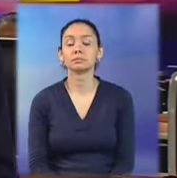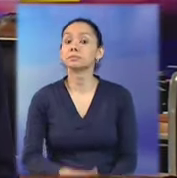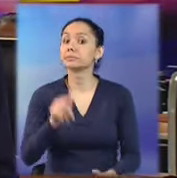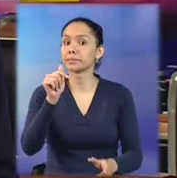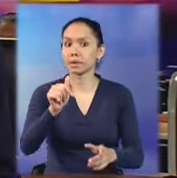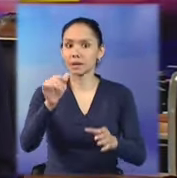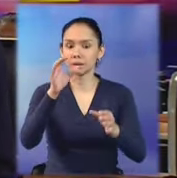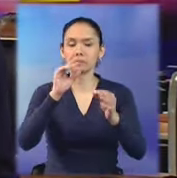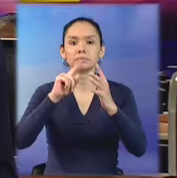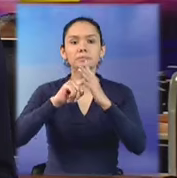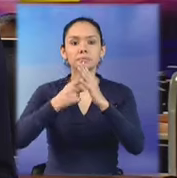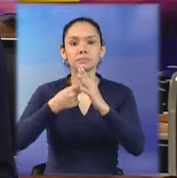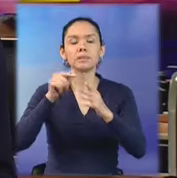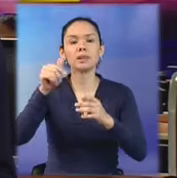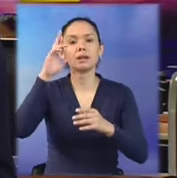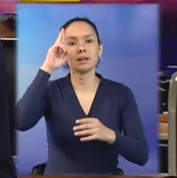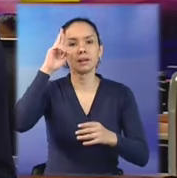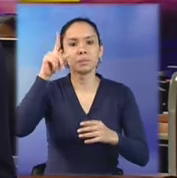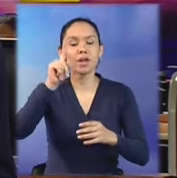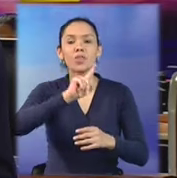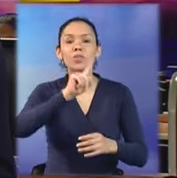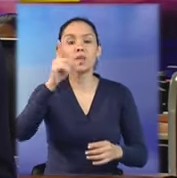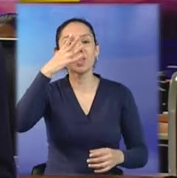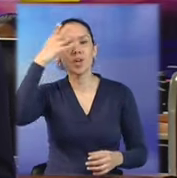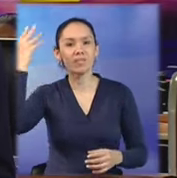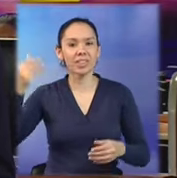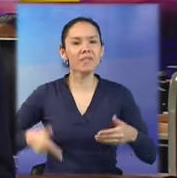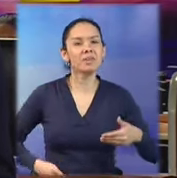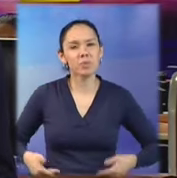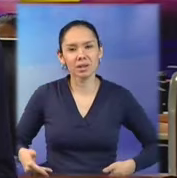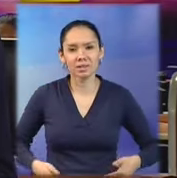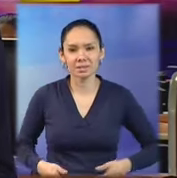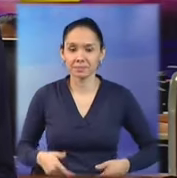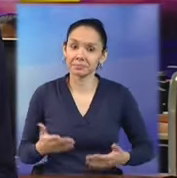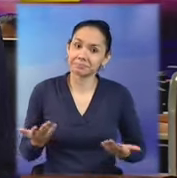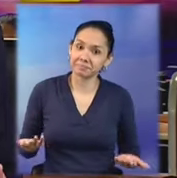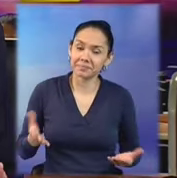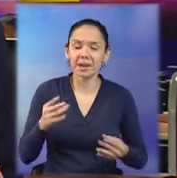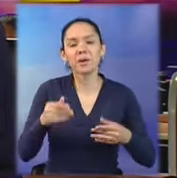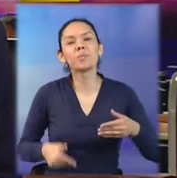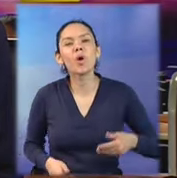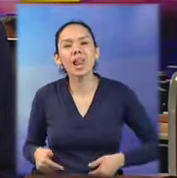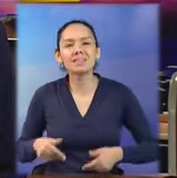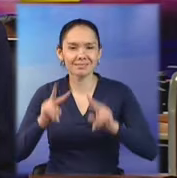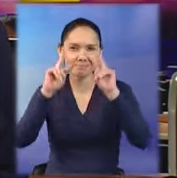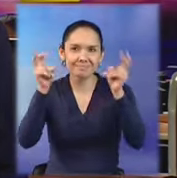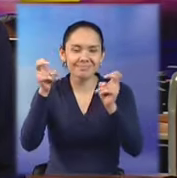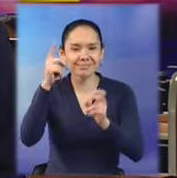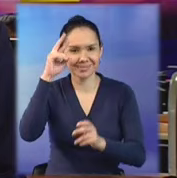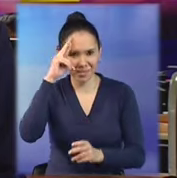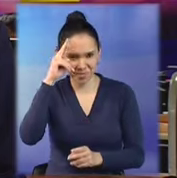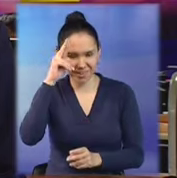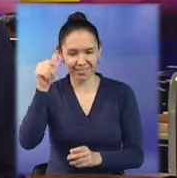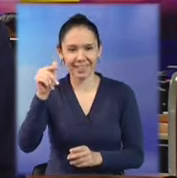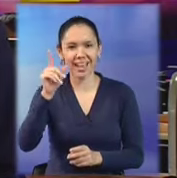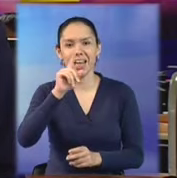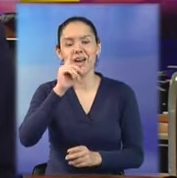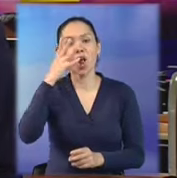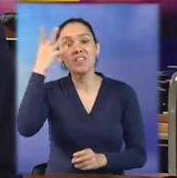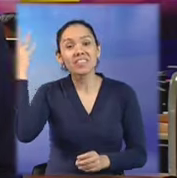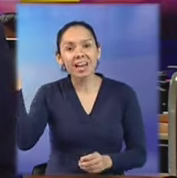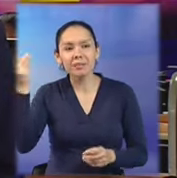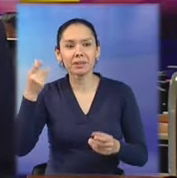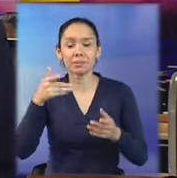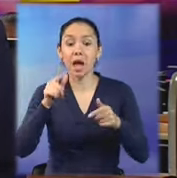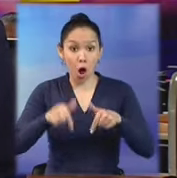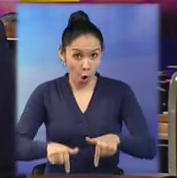Comenzamos el año con las inolvidables que nos tiene, pues, deparado el 2014. Ahora vamos